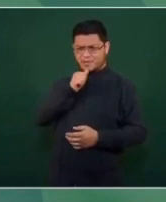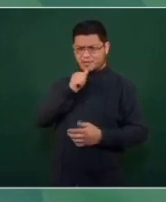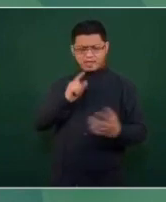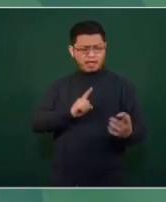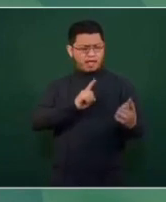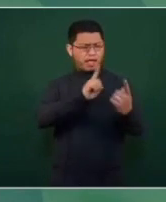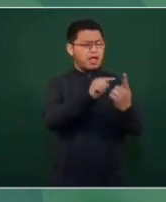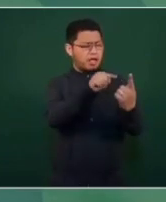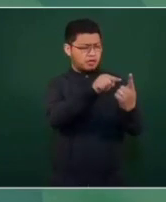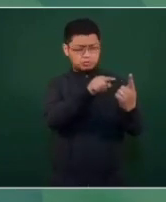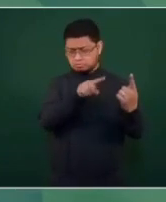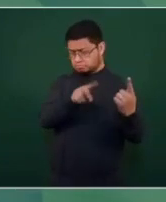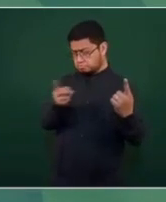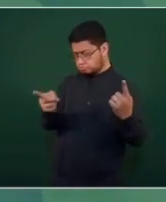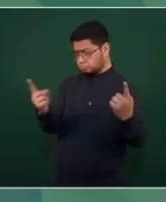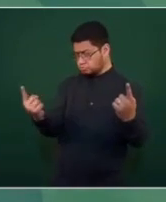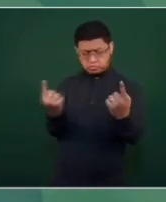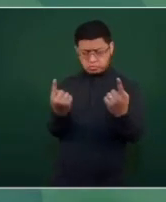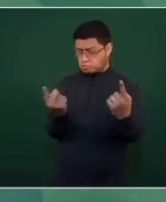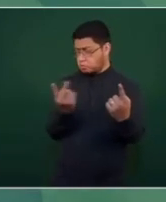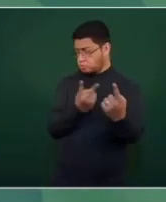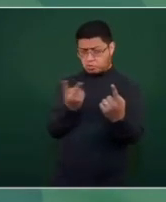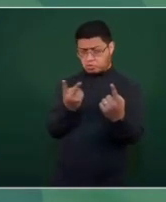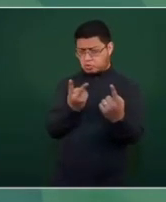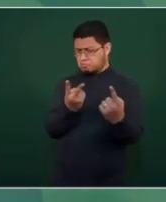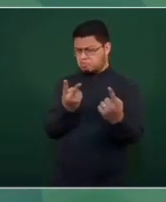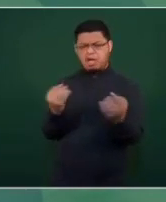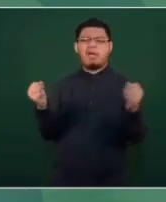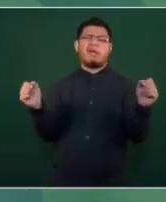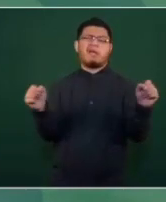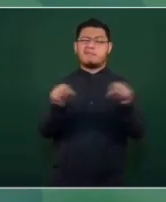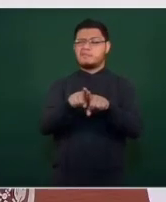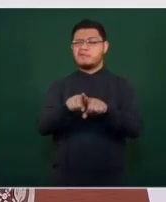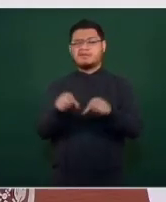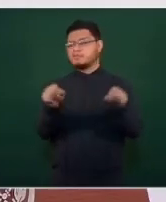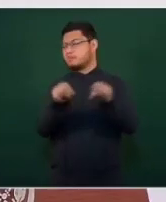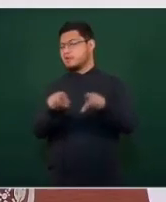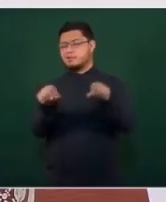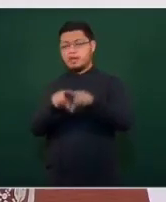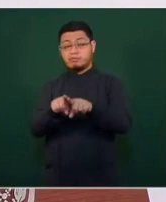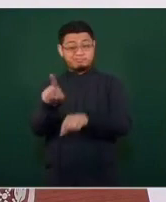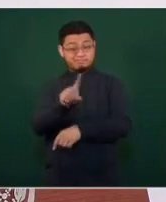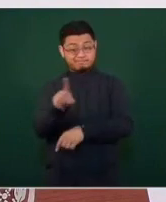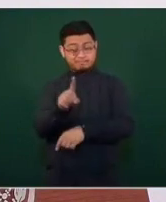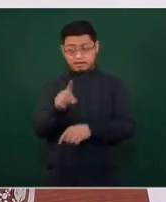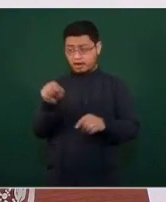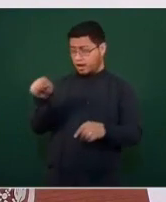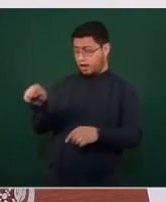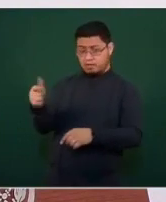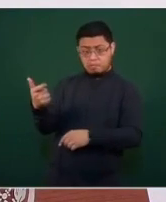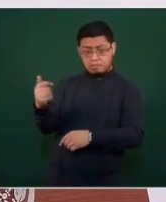desiguales, hay que darle más justicia al que tiene menos.